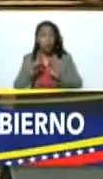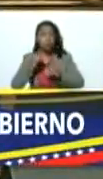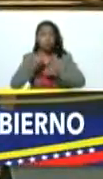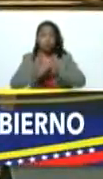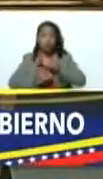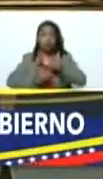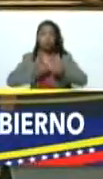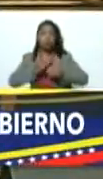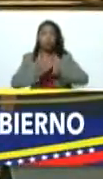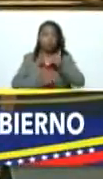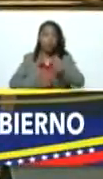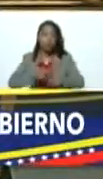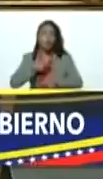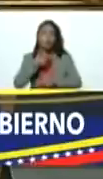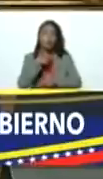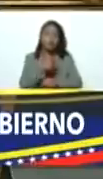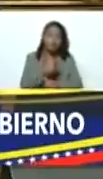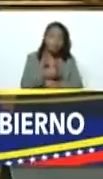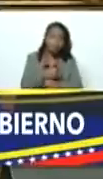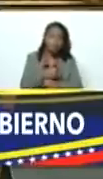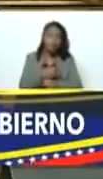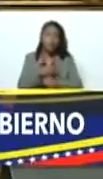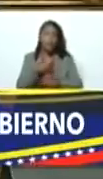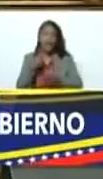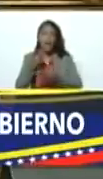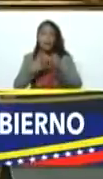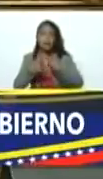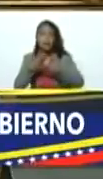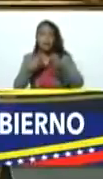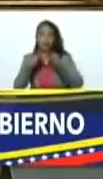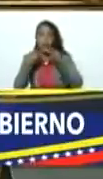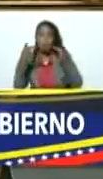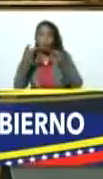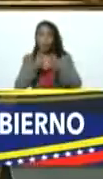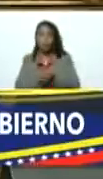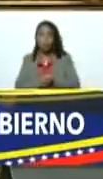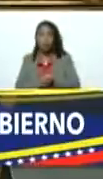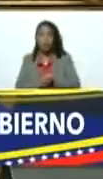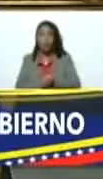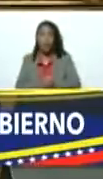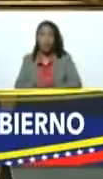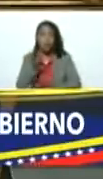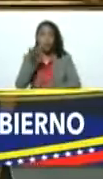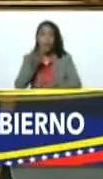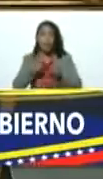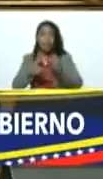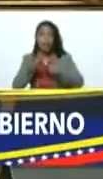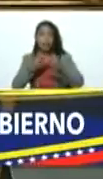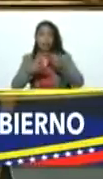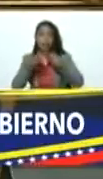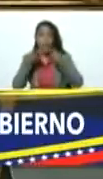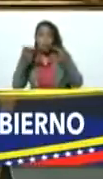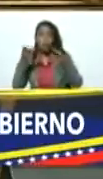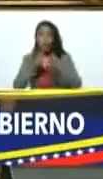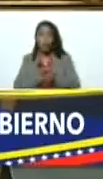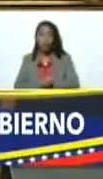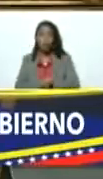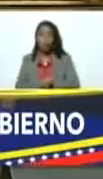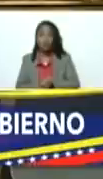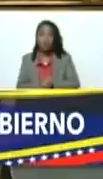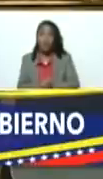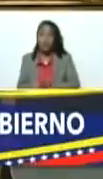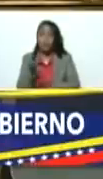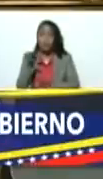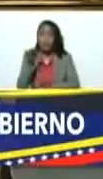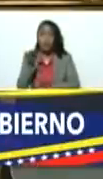ir invirtiendo en servicios públicos prioridad servicios públicos prioridad del